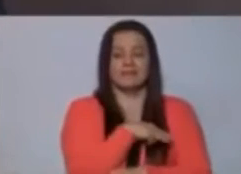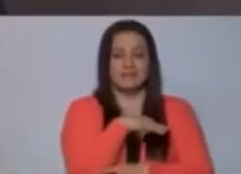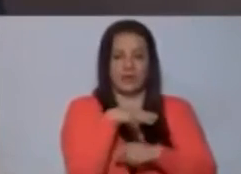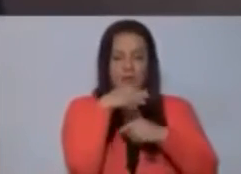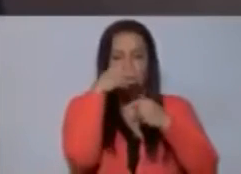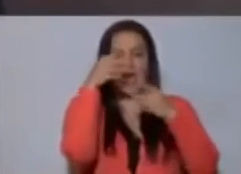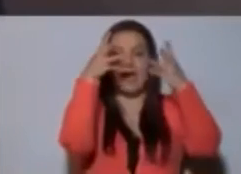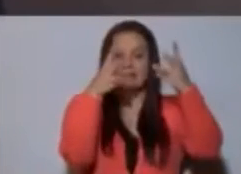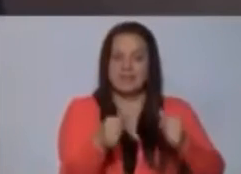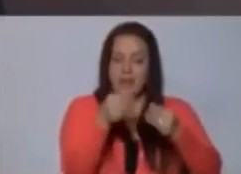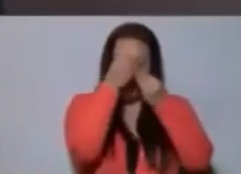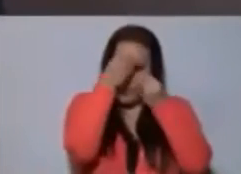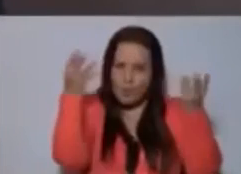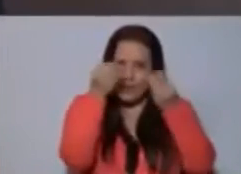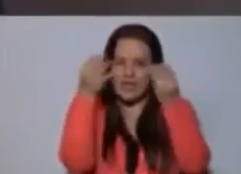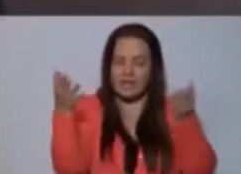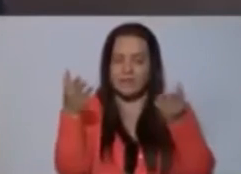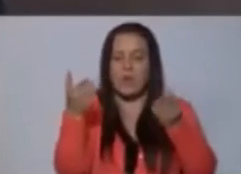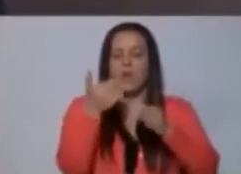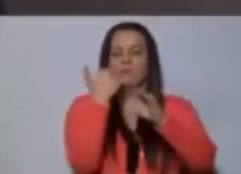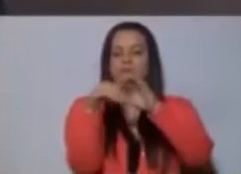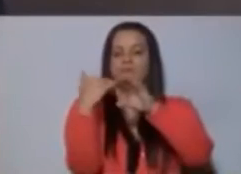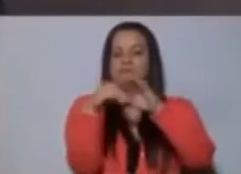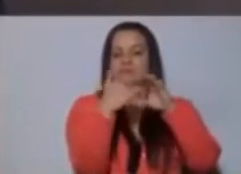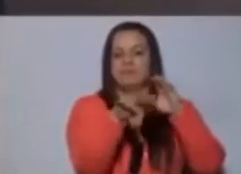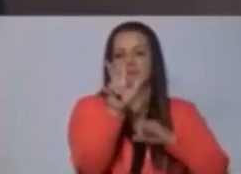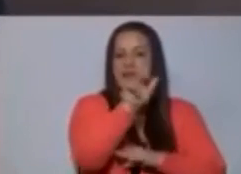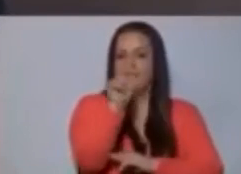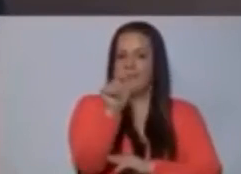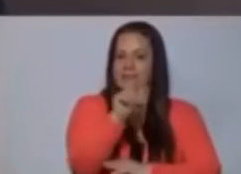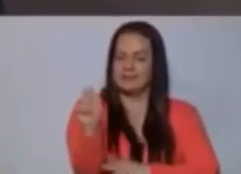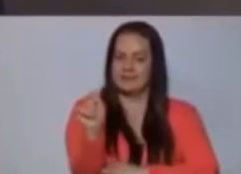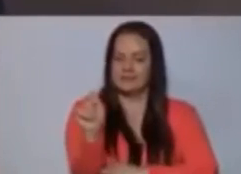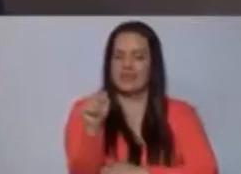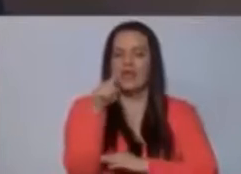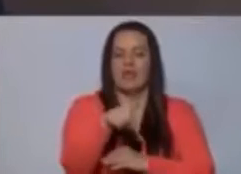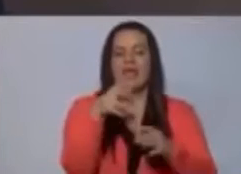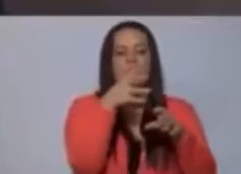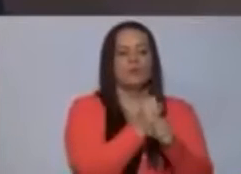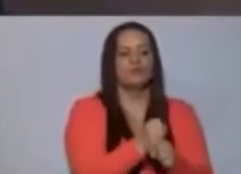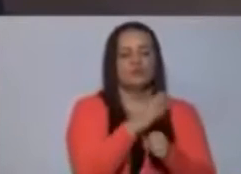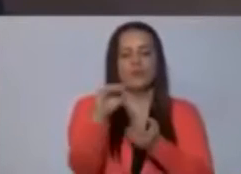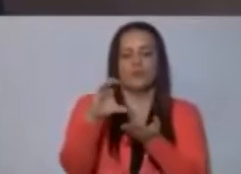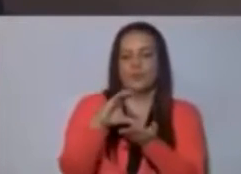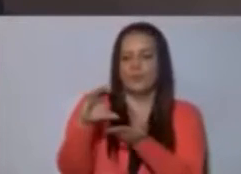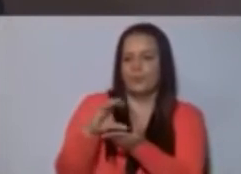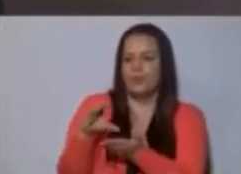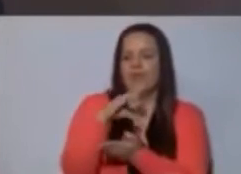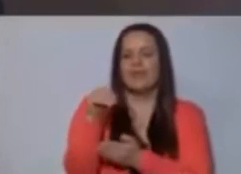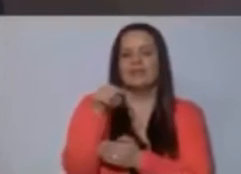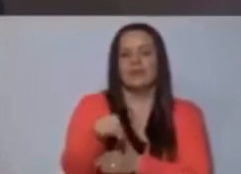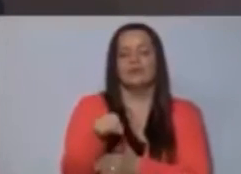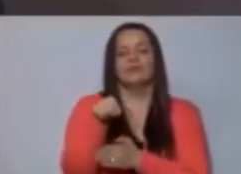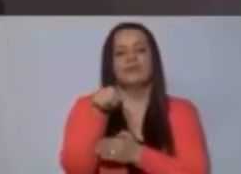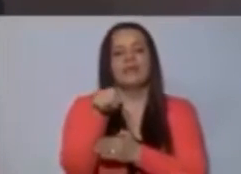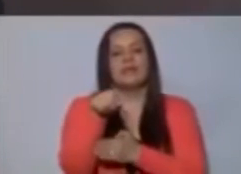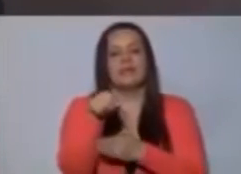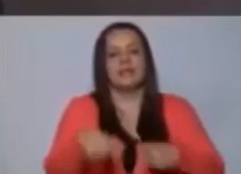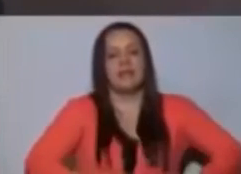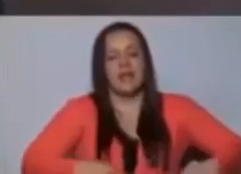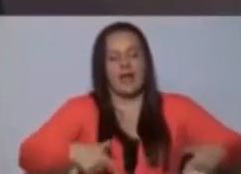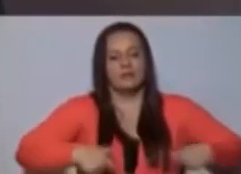trimestralmente en medio electrónico la información de la ejecución de los ingresos, gastos y financiamiento del sector público no